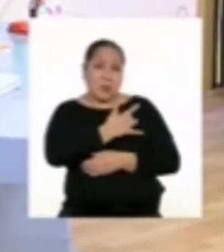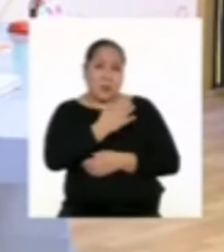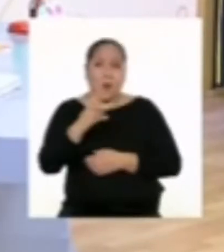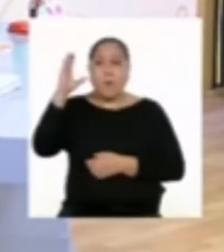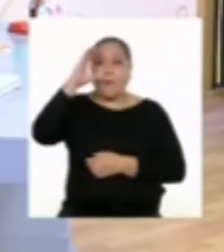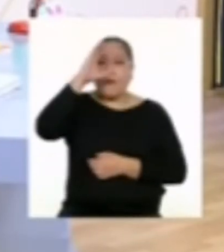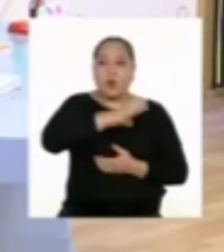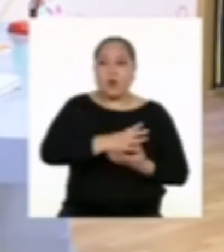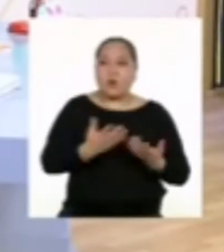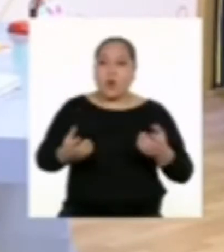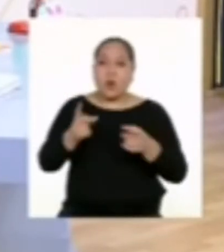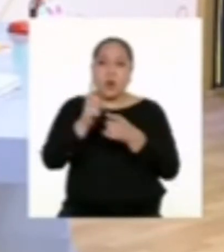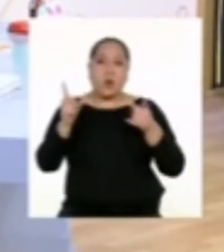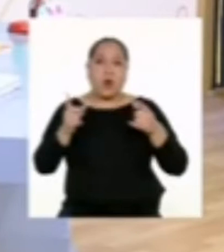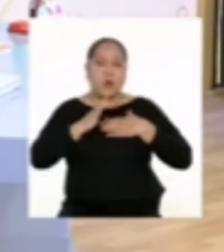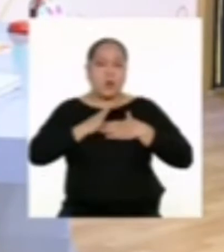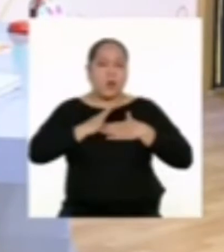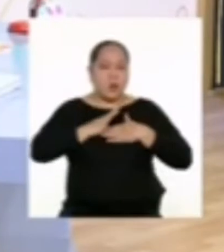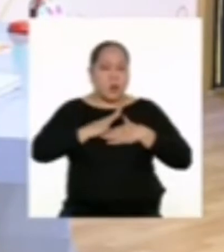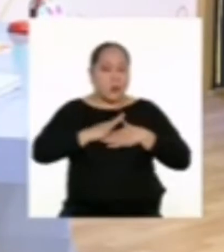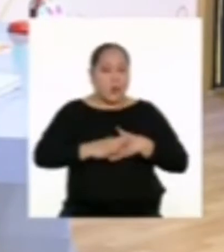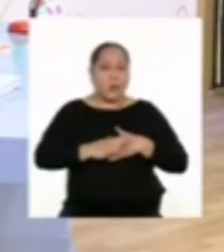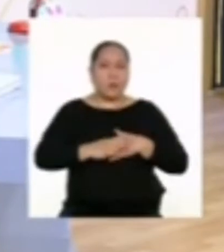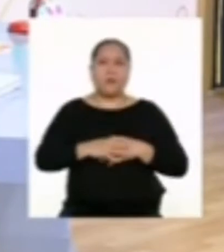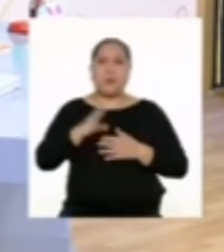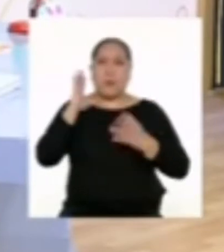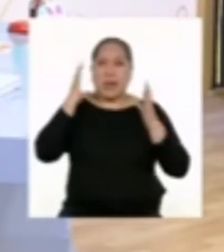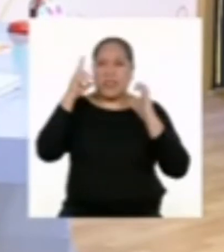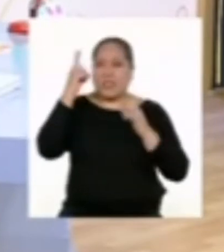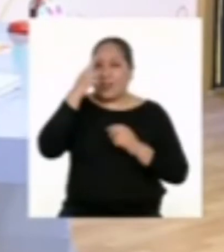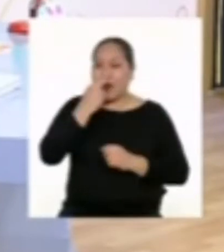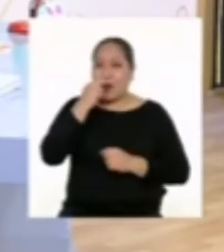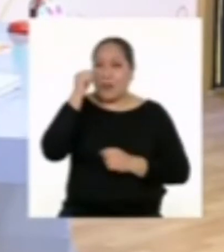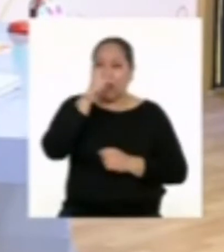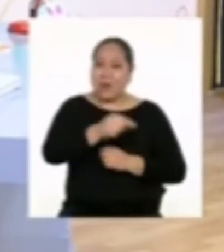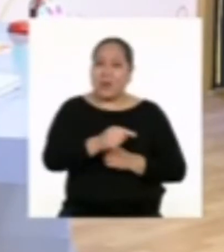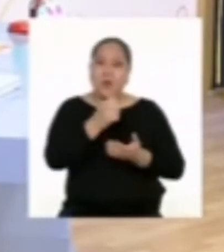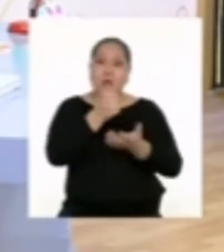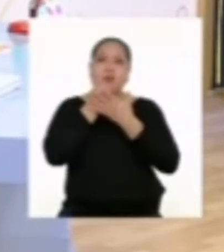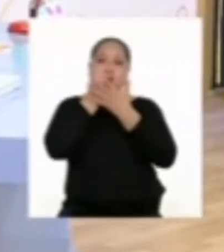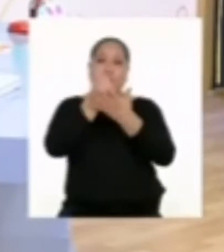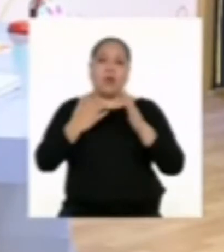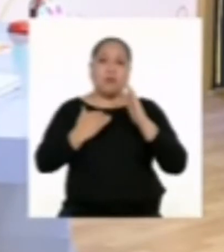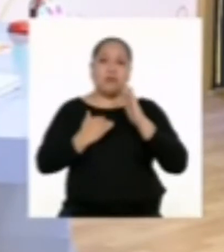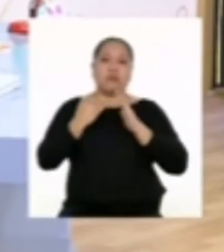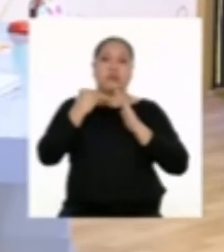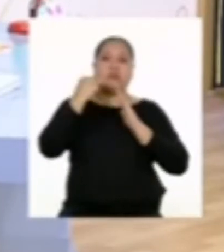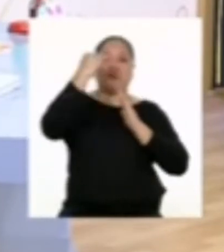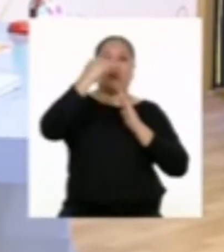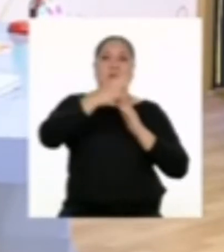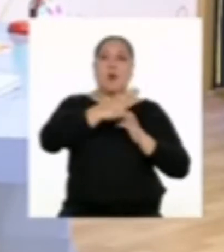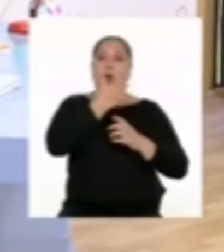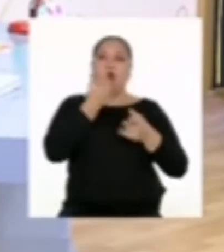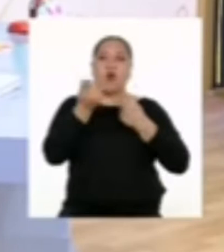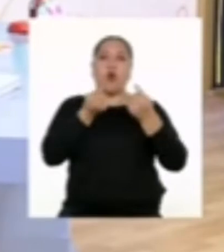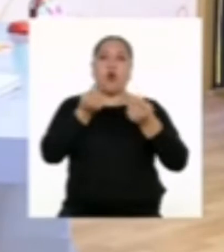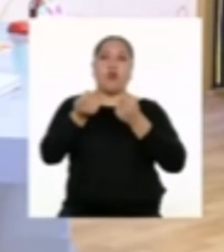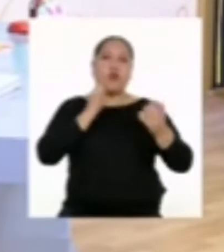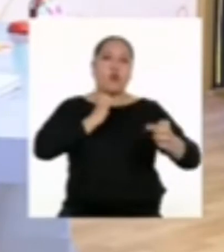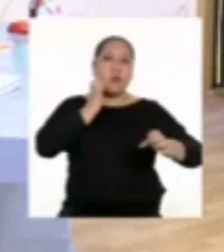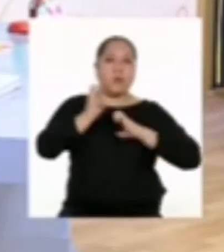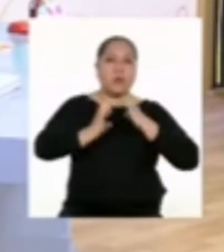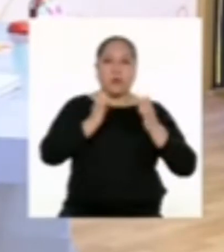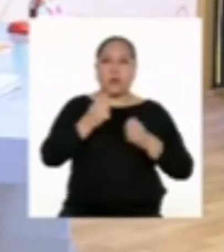y que busquen refugios de creatividad. Aunque suene raro, eso nos ayudará a avanzar y a canalizar mejor nuestras emociones.